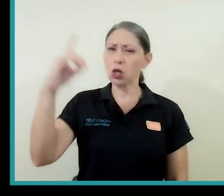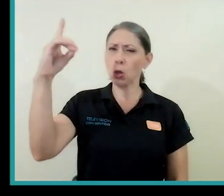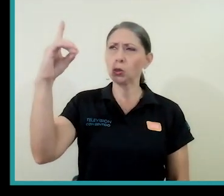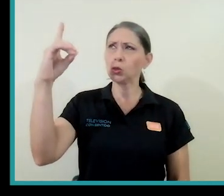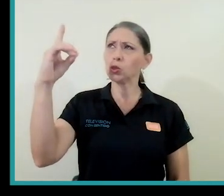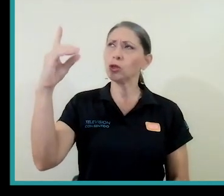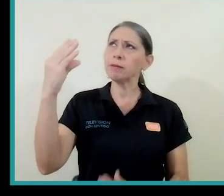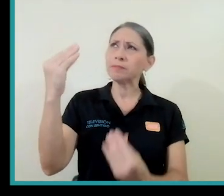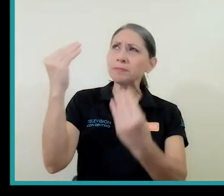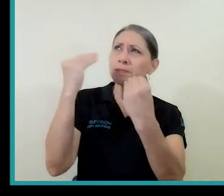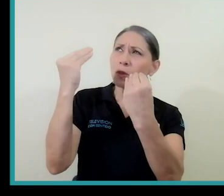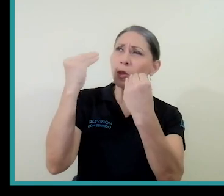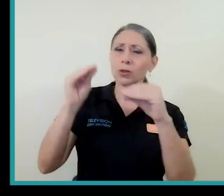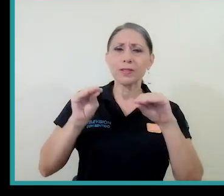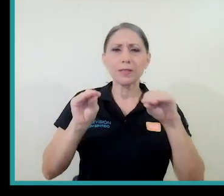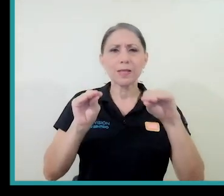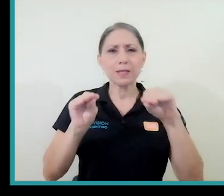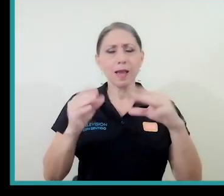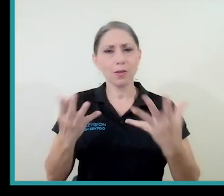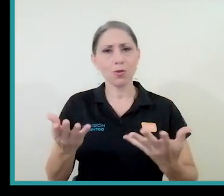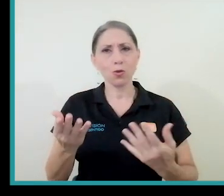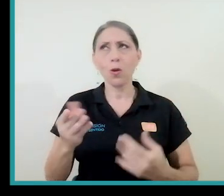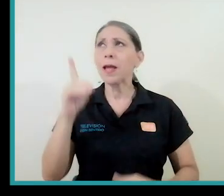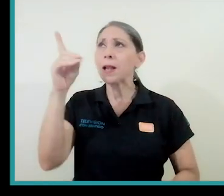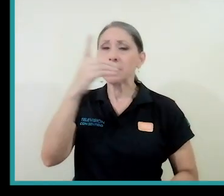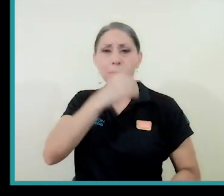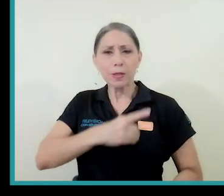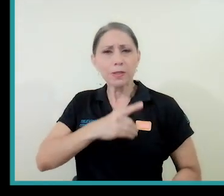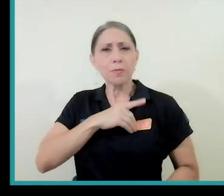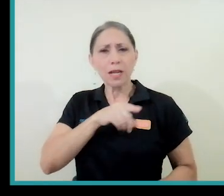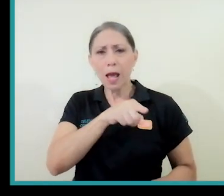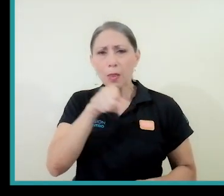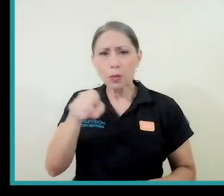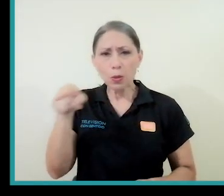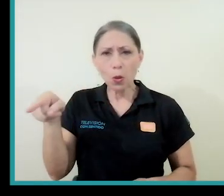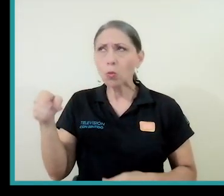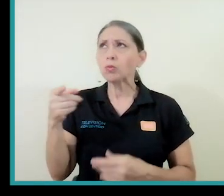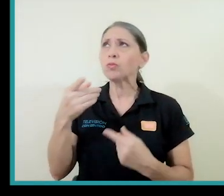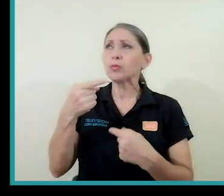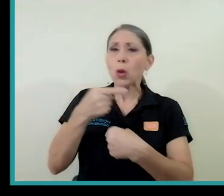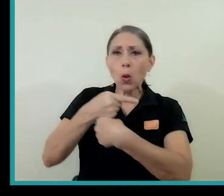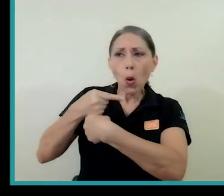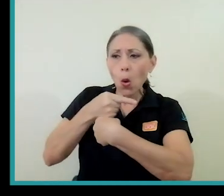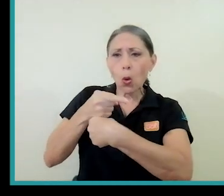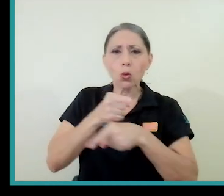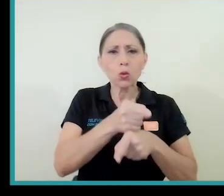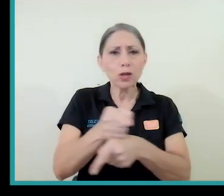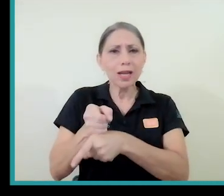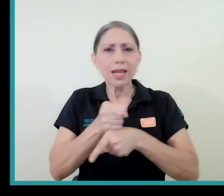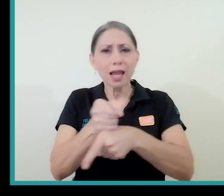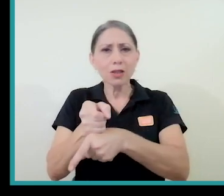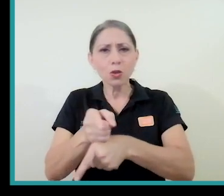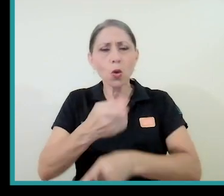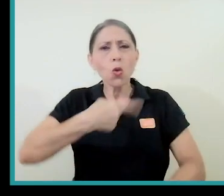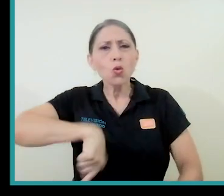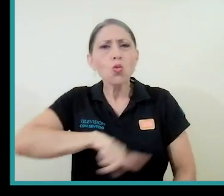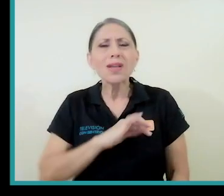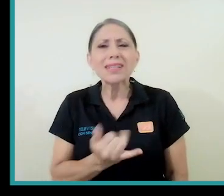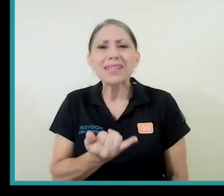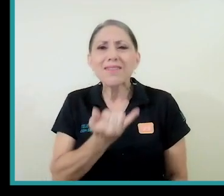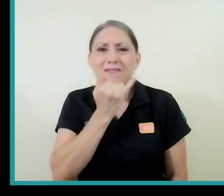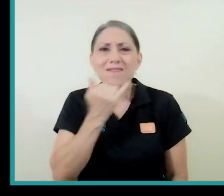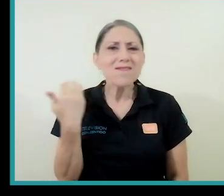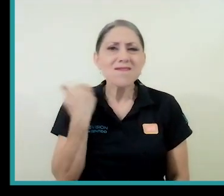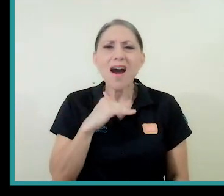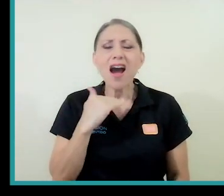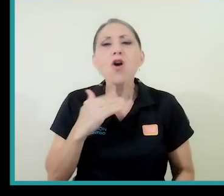Porque si Dios nos está enseñando, nos está disciplinando, nos está corrigiendo, ¿cuáles